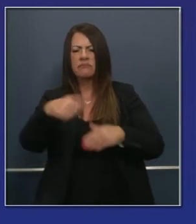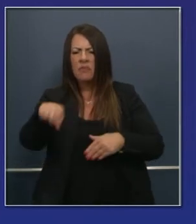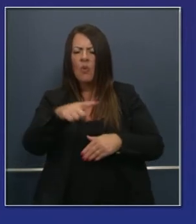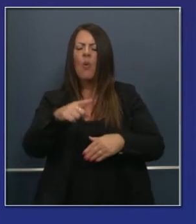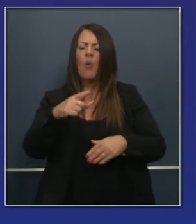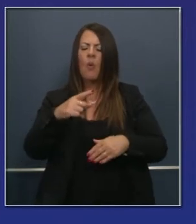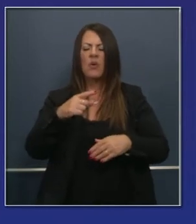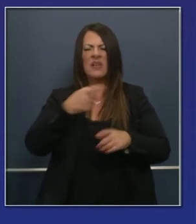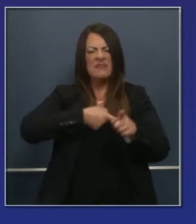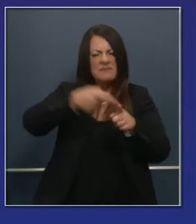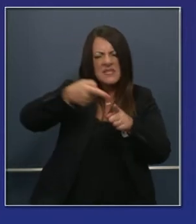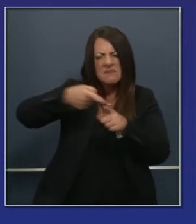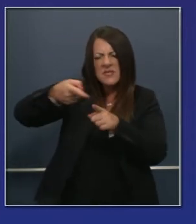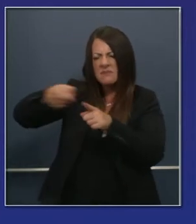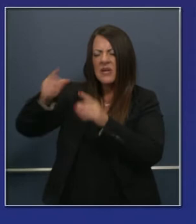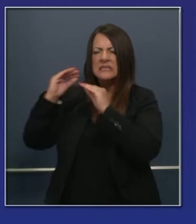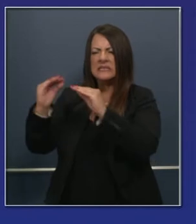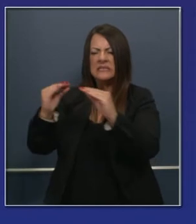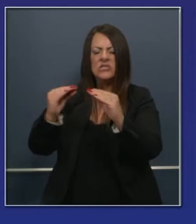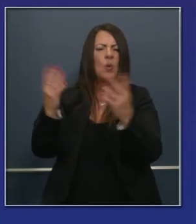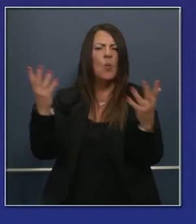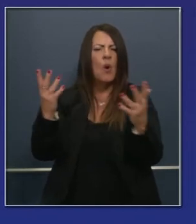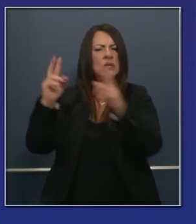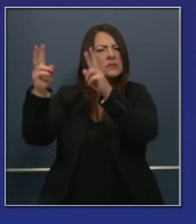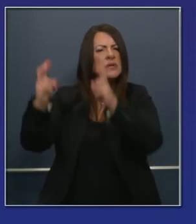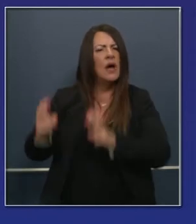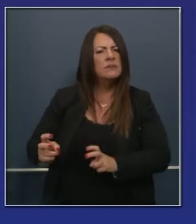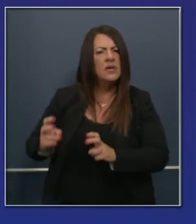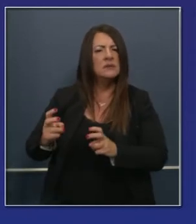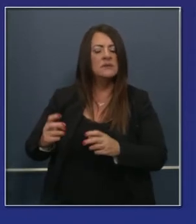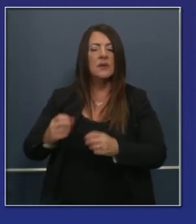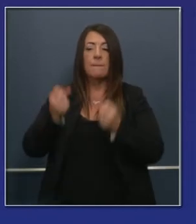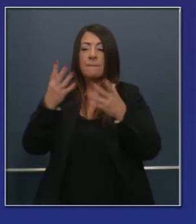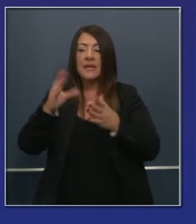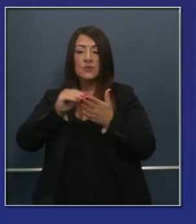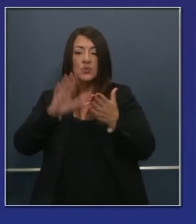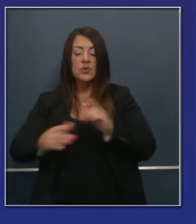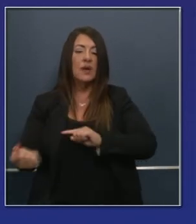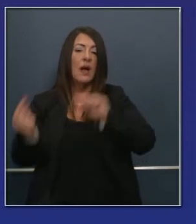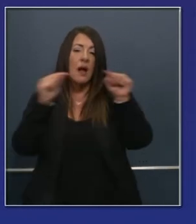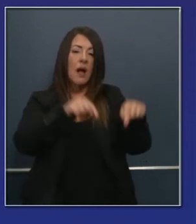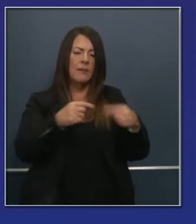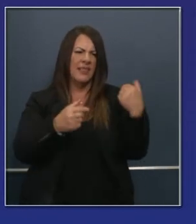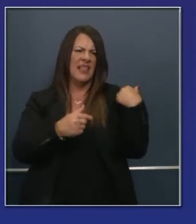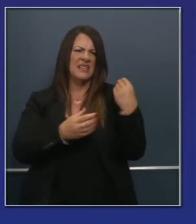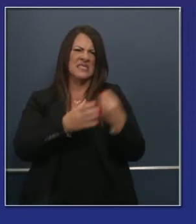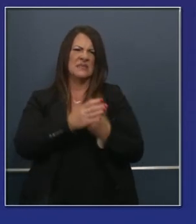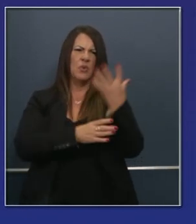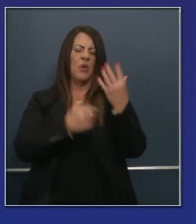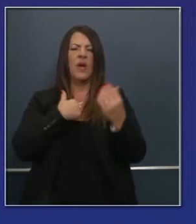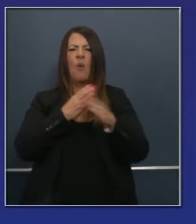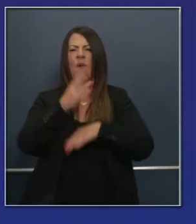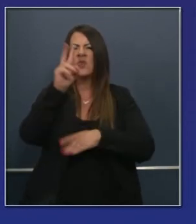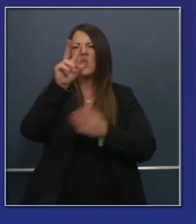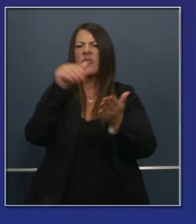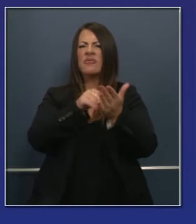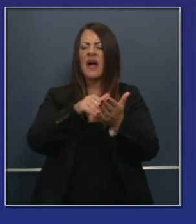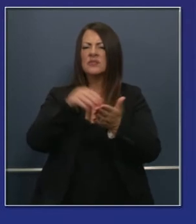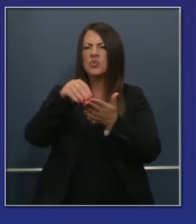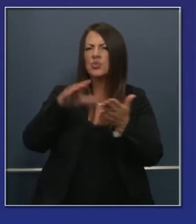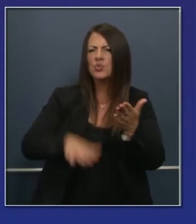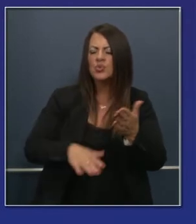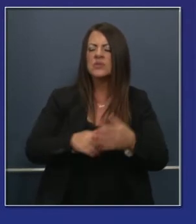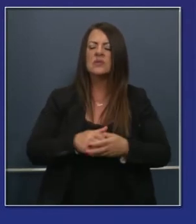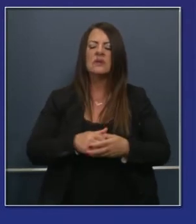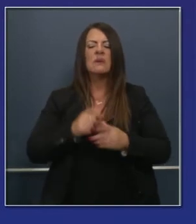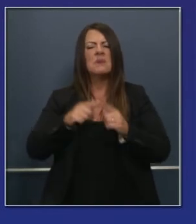brindan clases en asignaturas especiales, que cualquiera puede asistir. En la primavera, más de 2,000